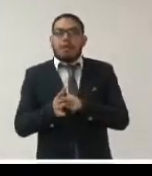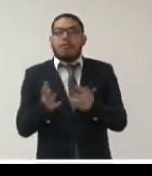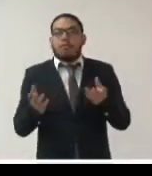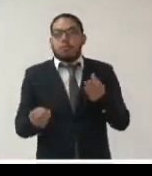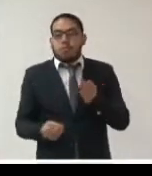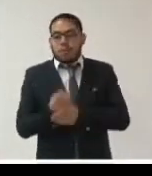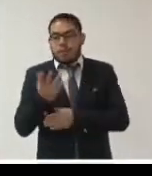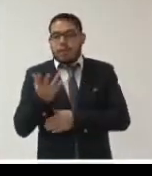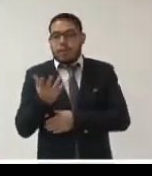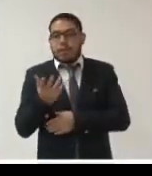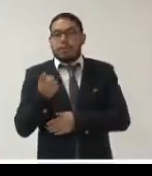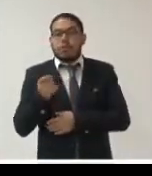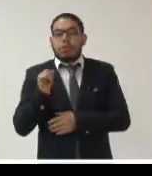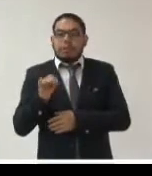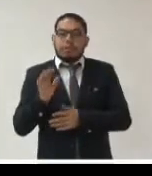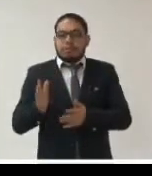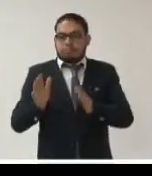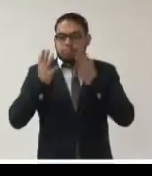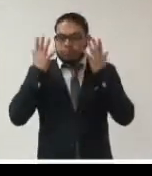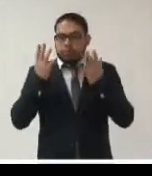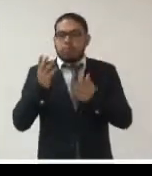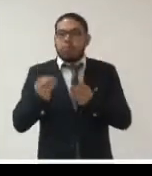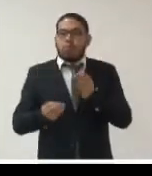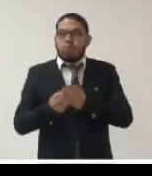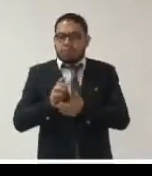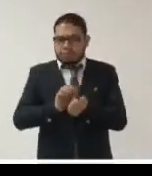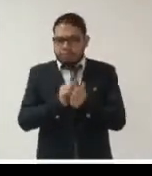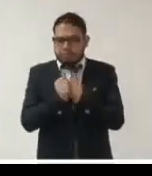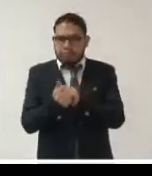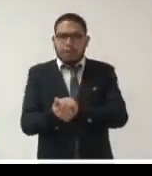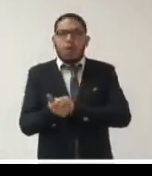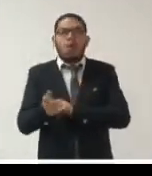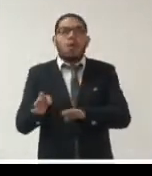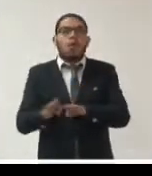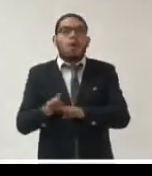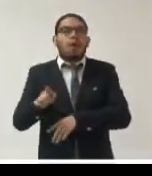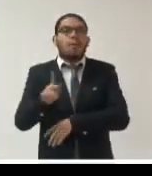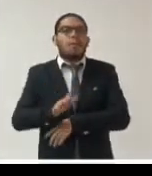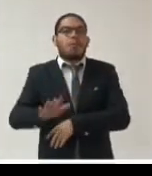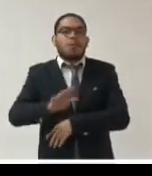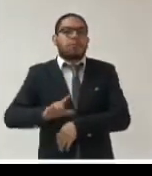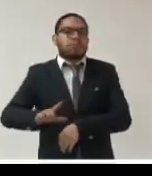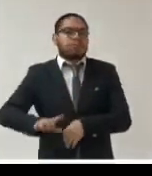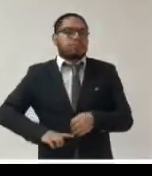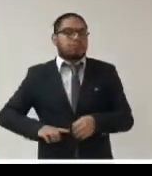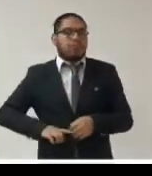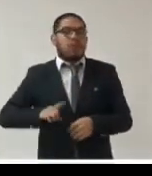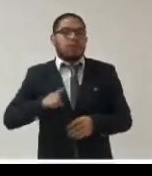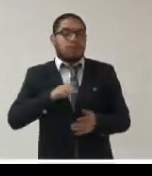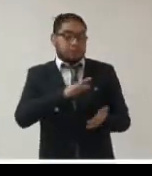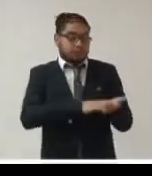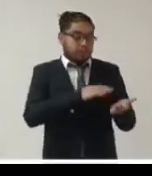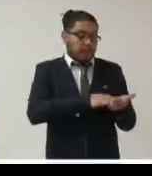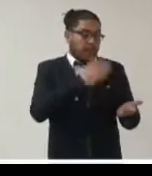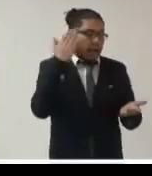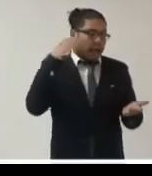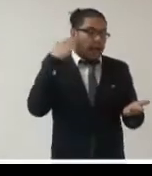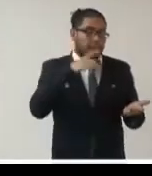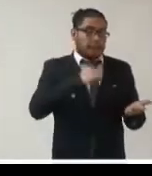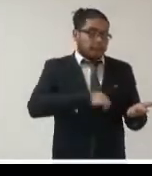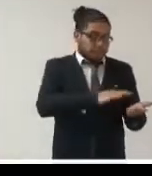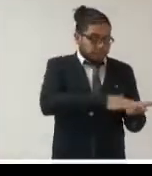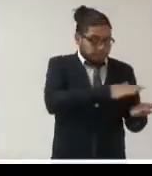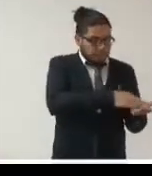supuesto que ha acelerado la transformación de la administración pública de un gobierno de papel a un gobierno digital